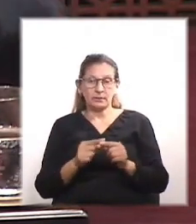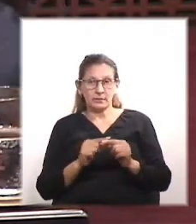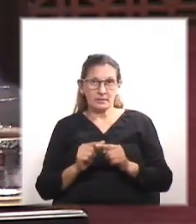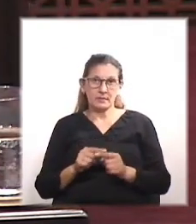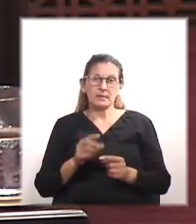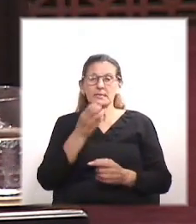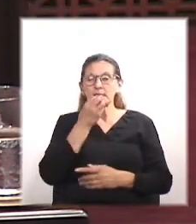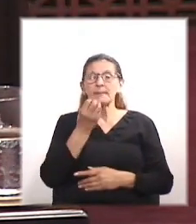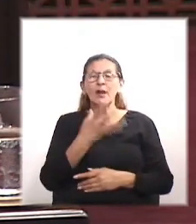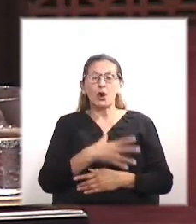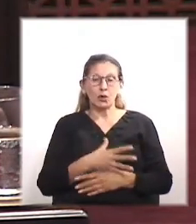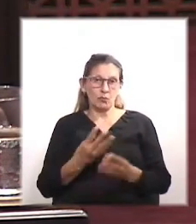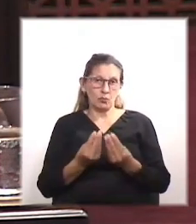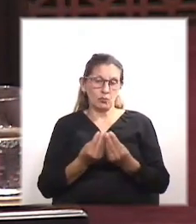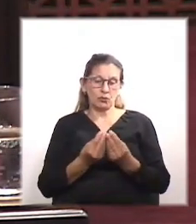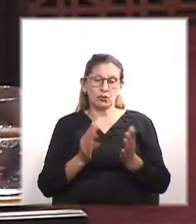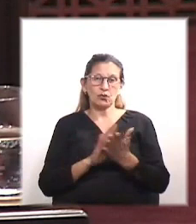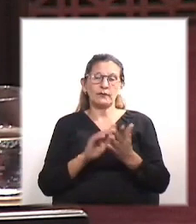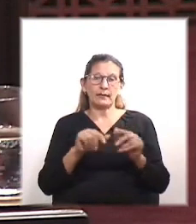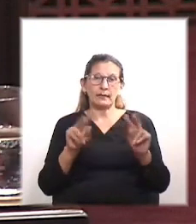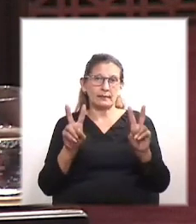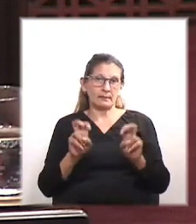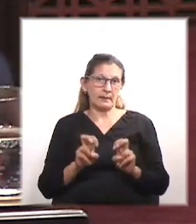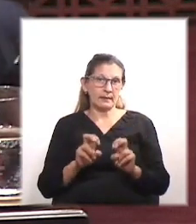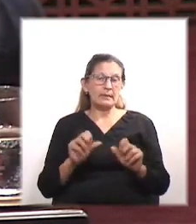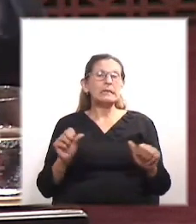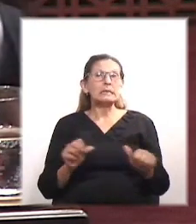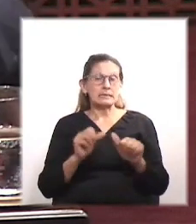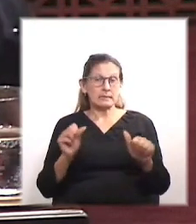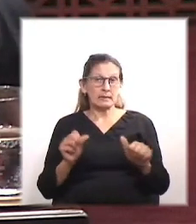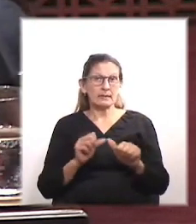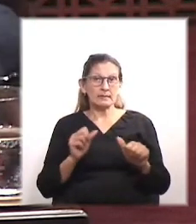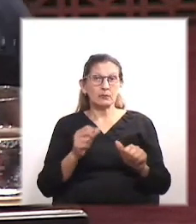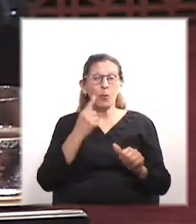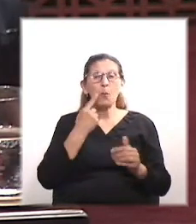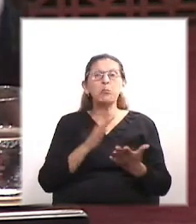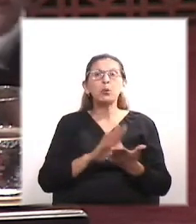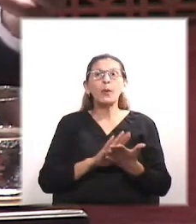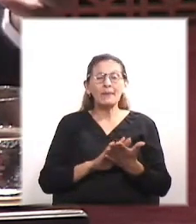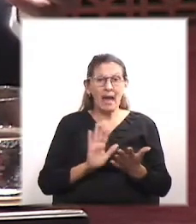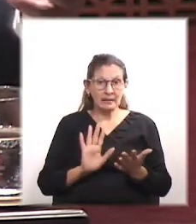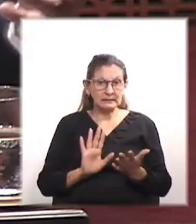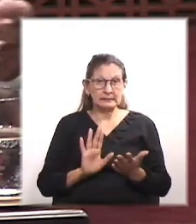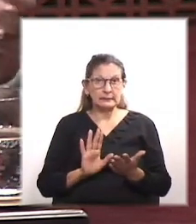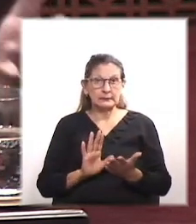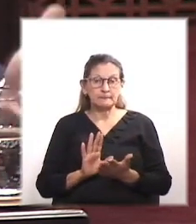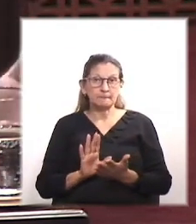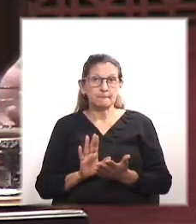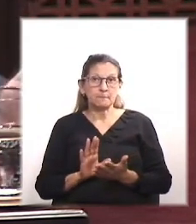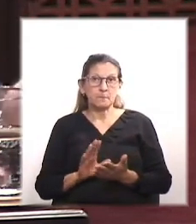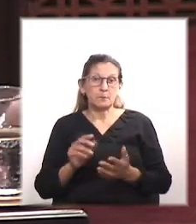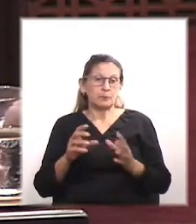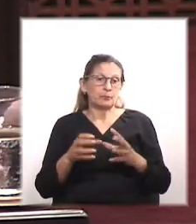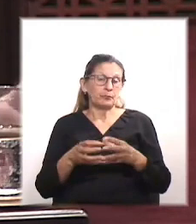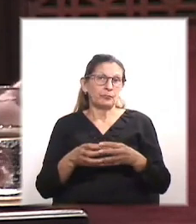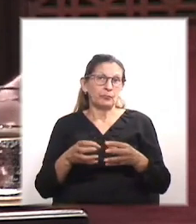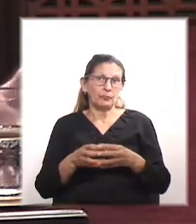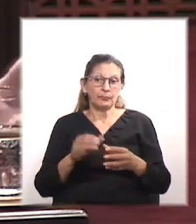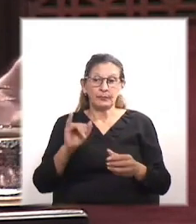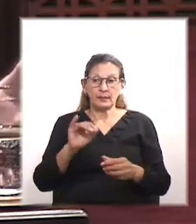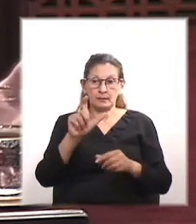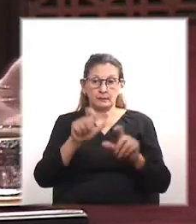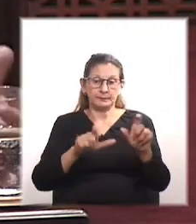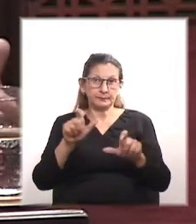se ha mejorado muchísimo en el tema de la pirotecnia, que se están haciendo pruebas y eventos con grupos y